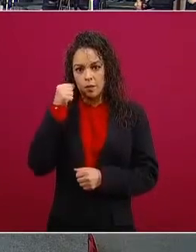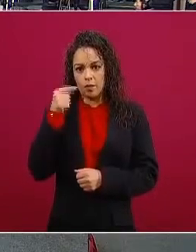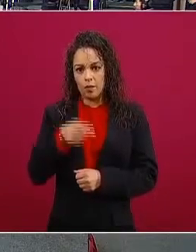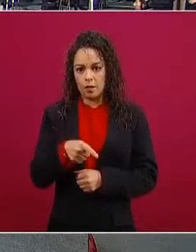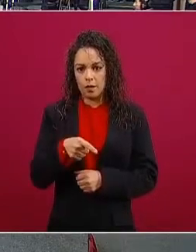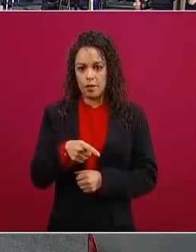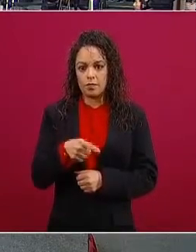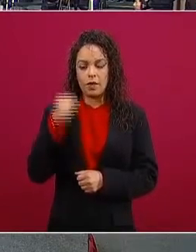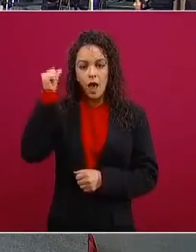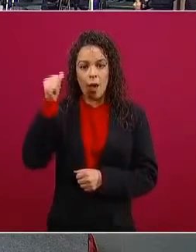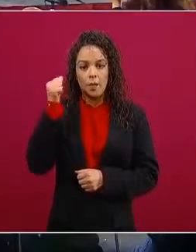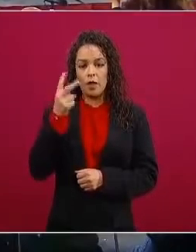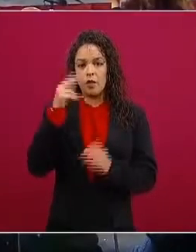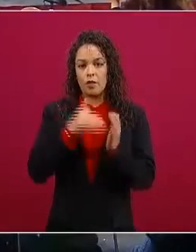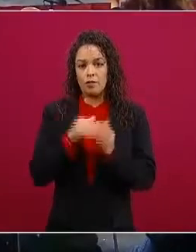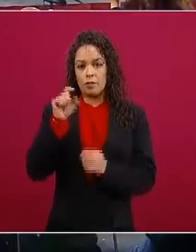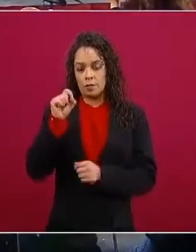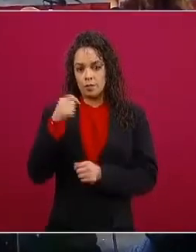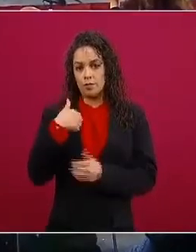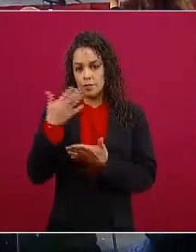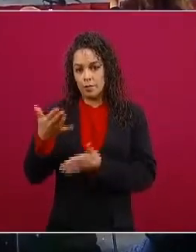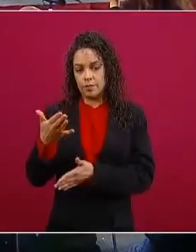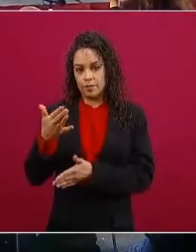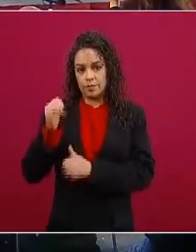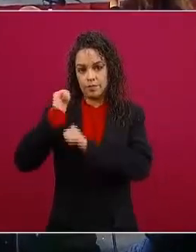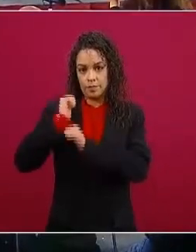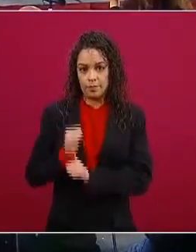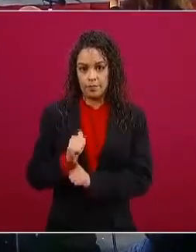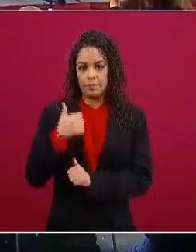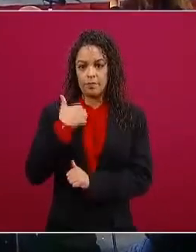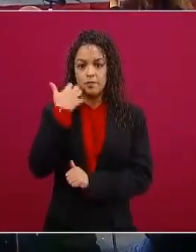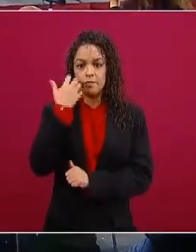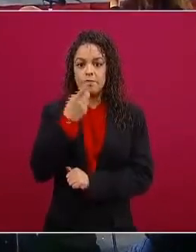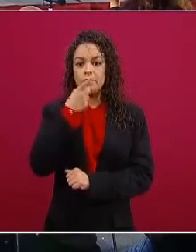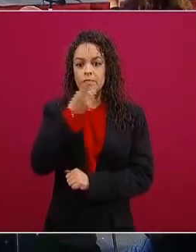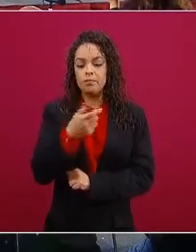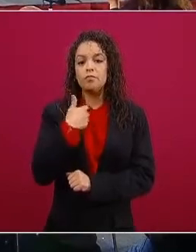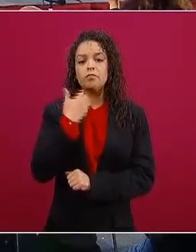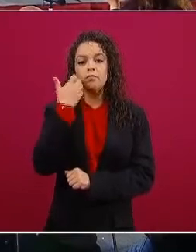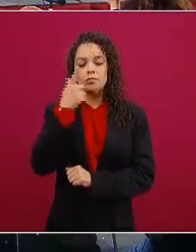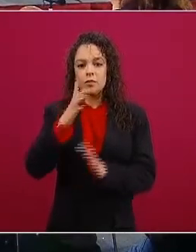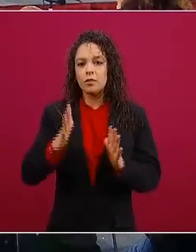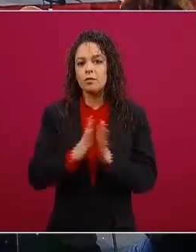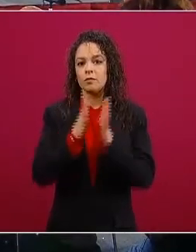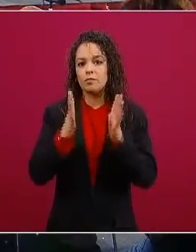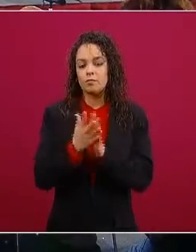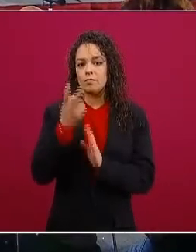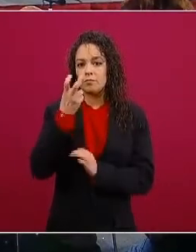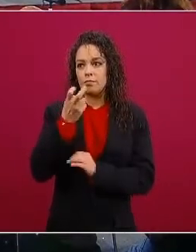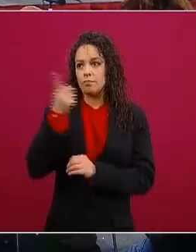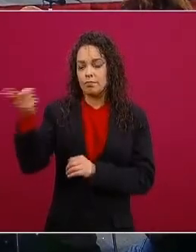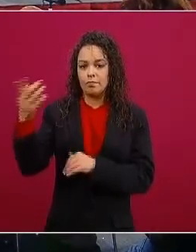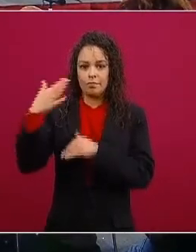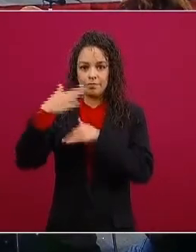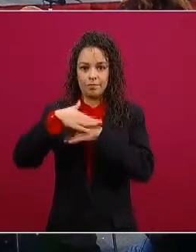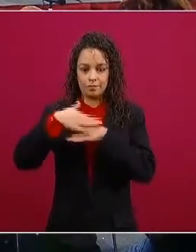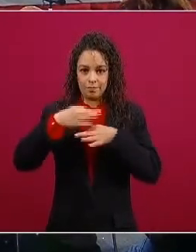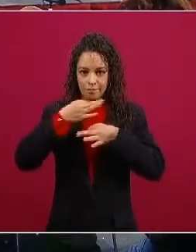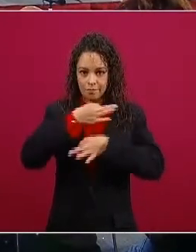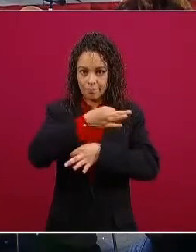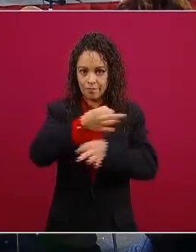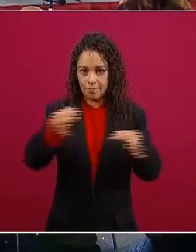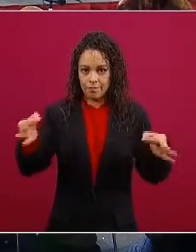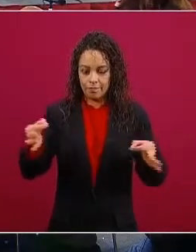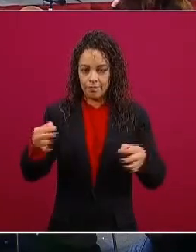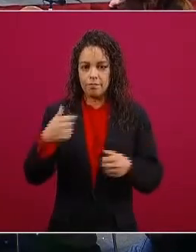autoridades correspondientes me dirijo a ustedes para exponer los motivos que me mueven a querer participar en esta convocatoria que se ha hecho pública